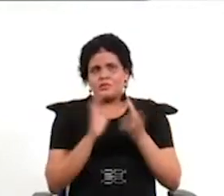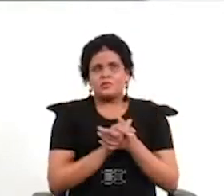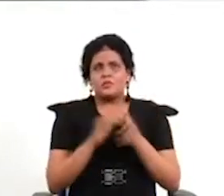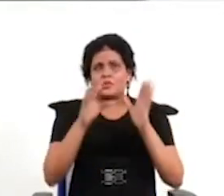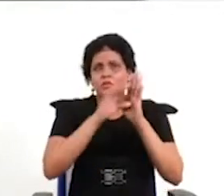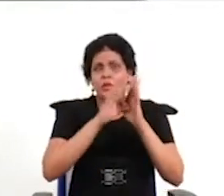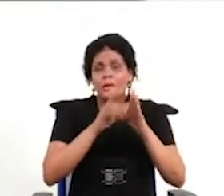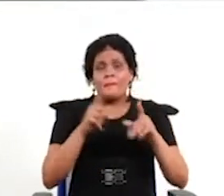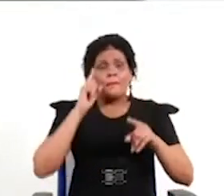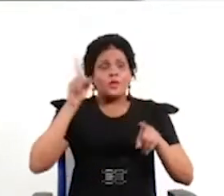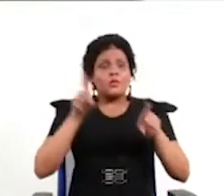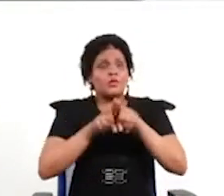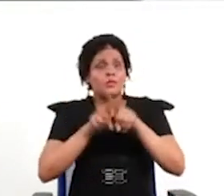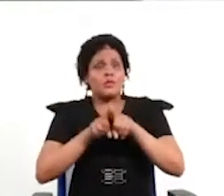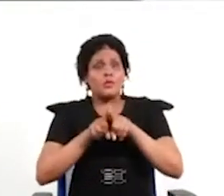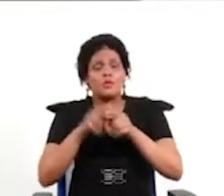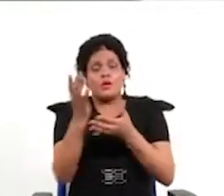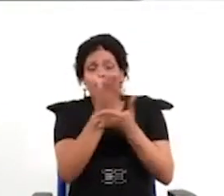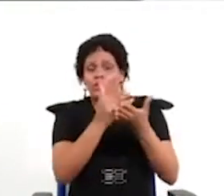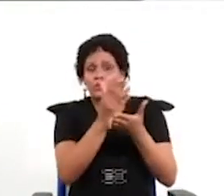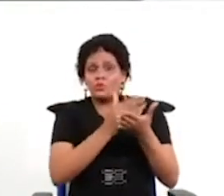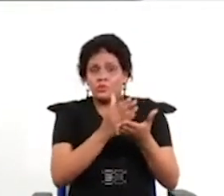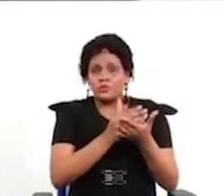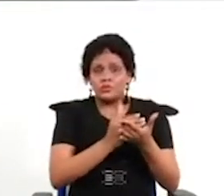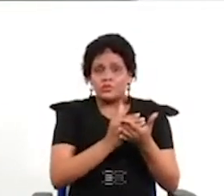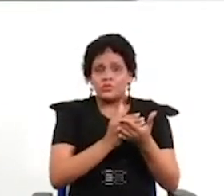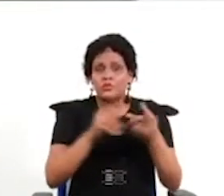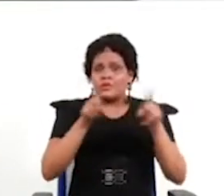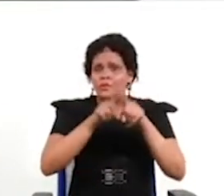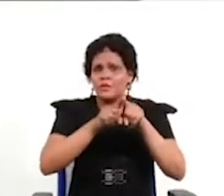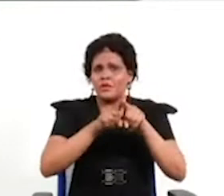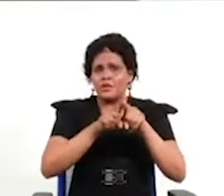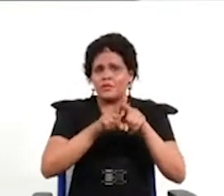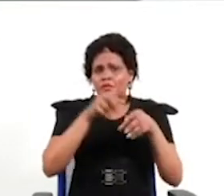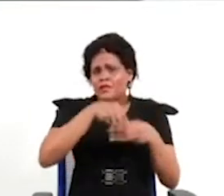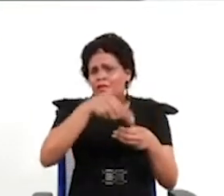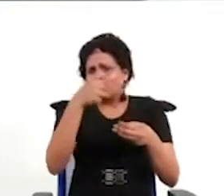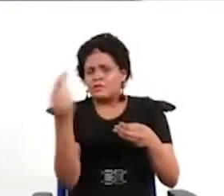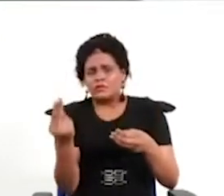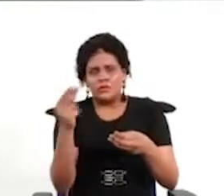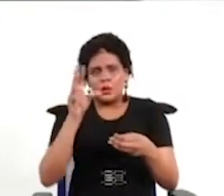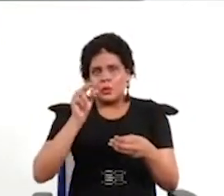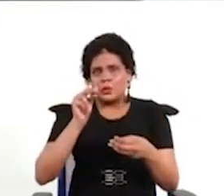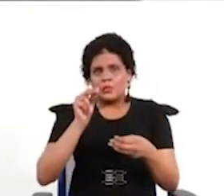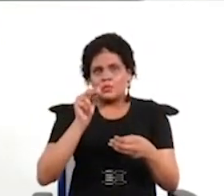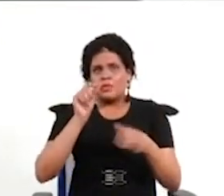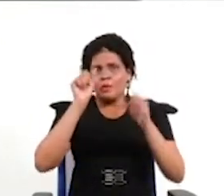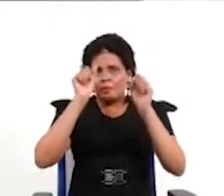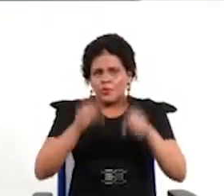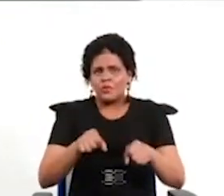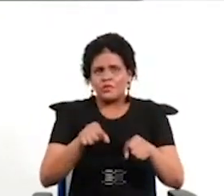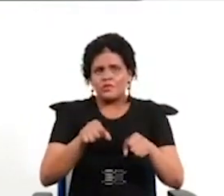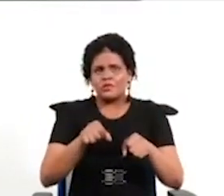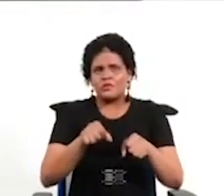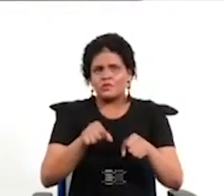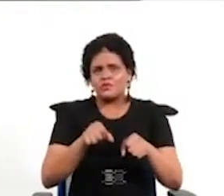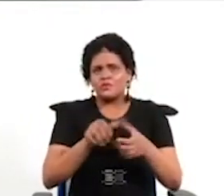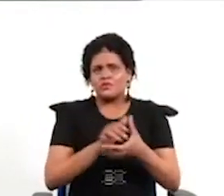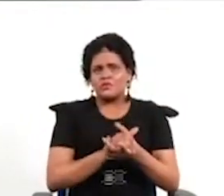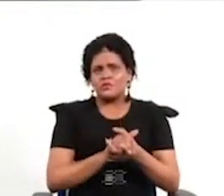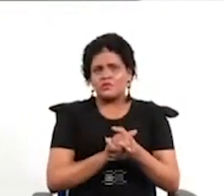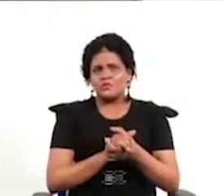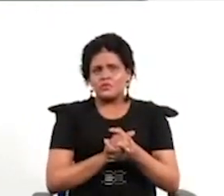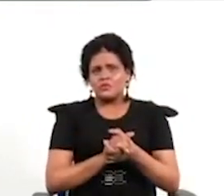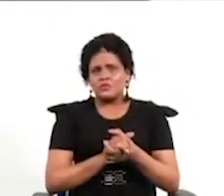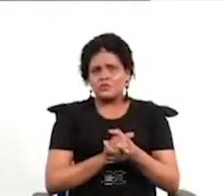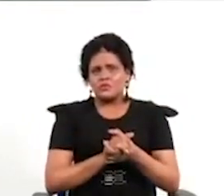pero tampoco querría uno sacar de la discusión la obligación de poner en manos de